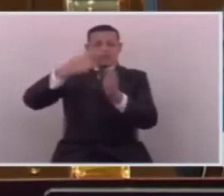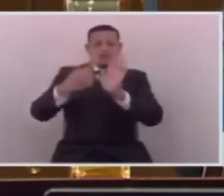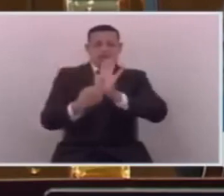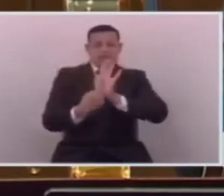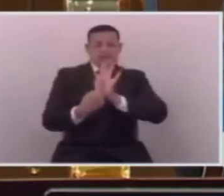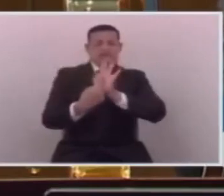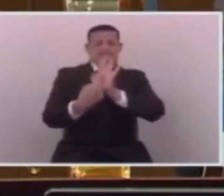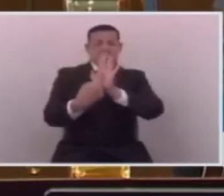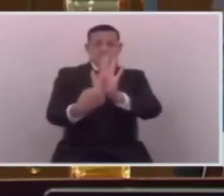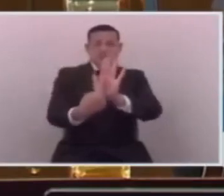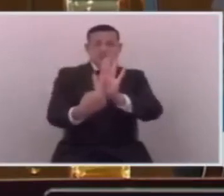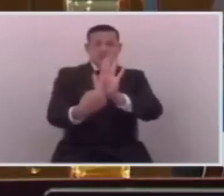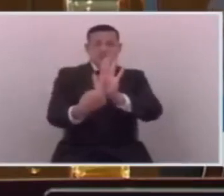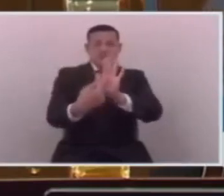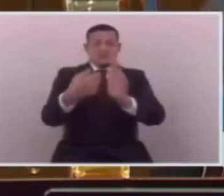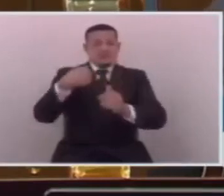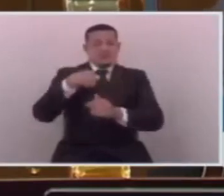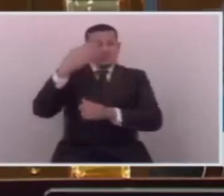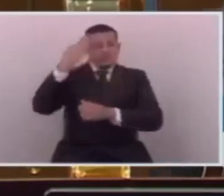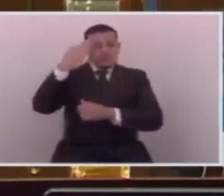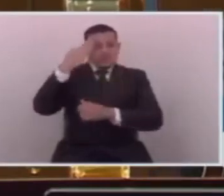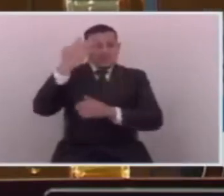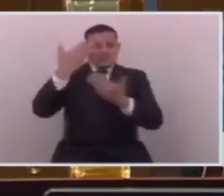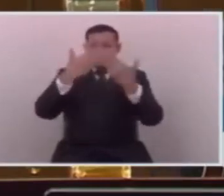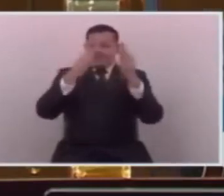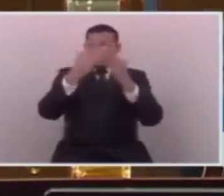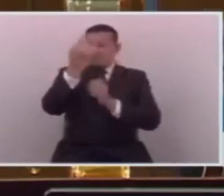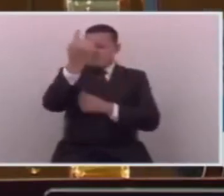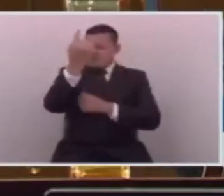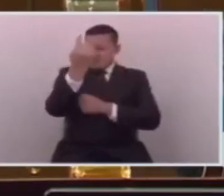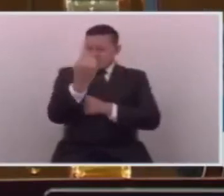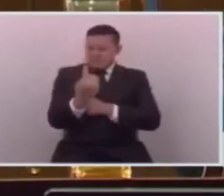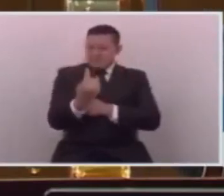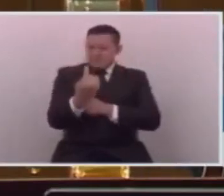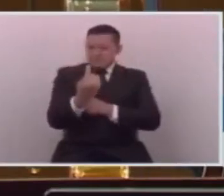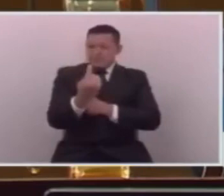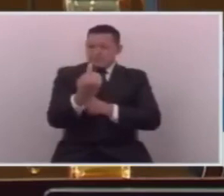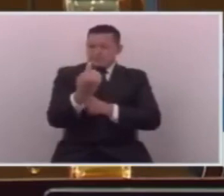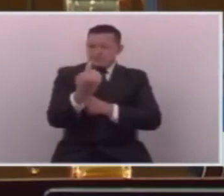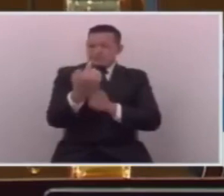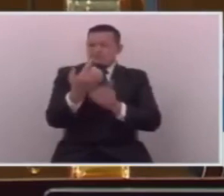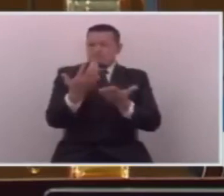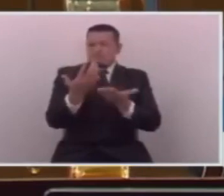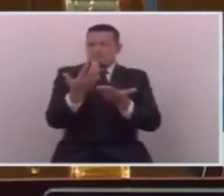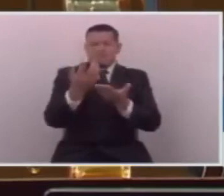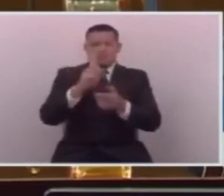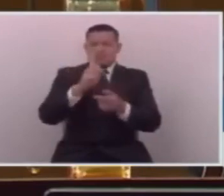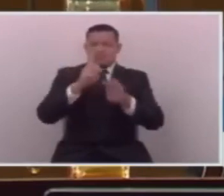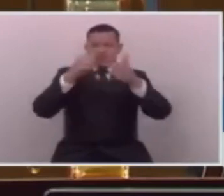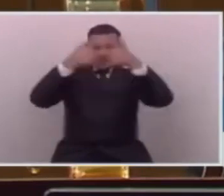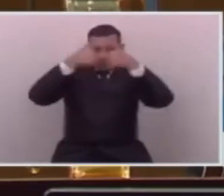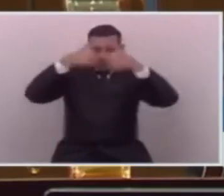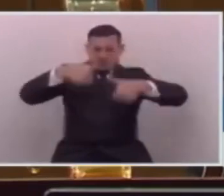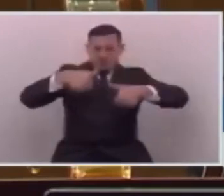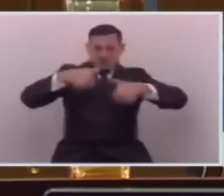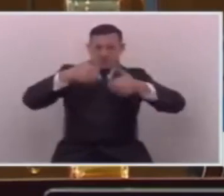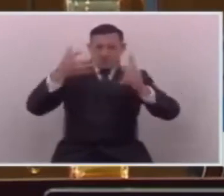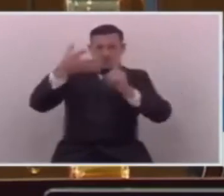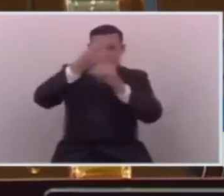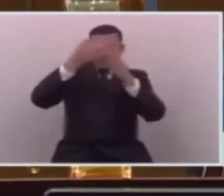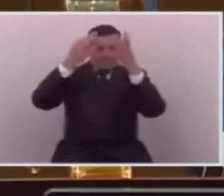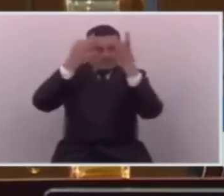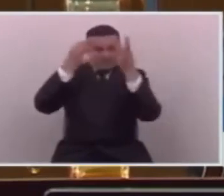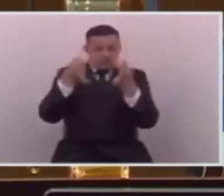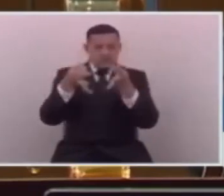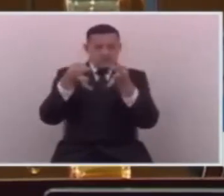demostrarlo. Yo sé que hay mucha gente que no está de acuerdo con esta decisión